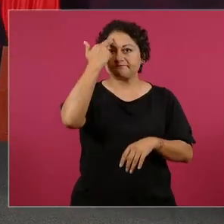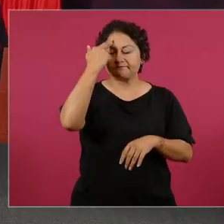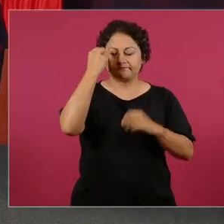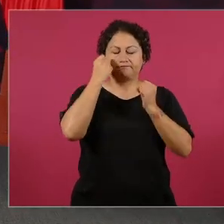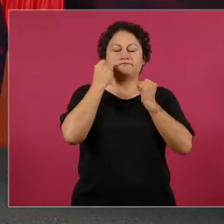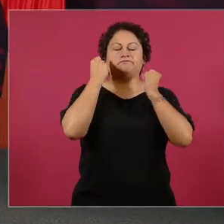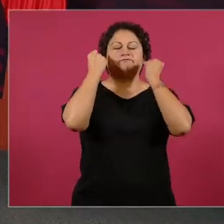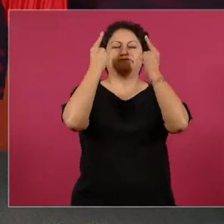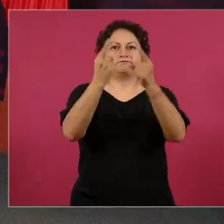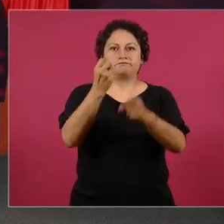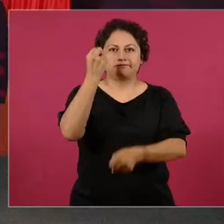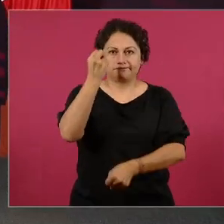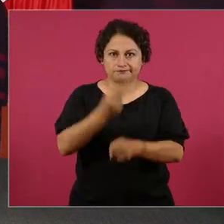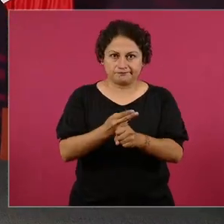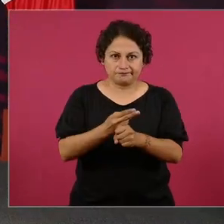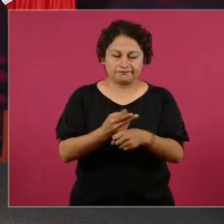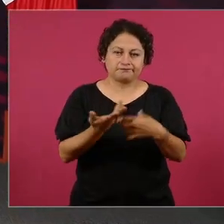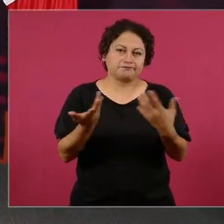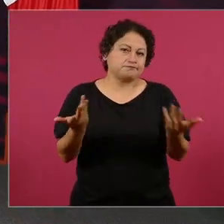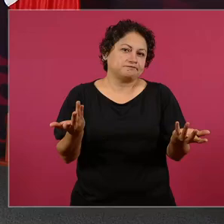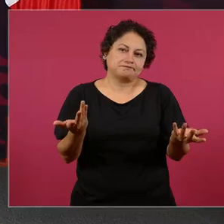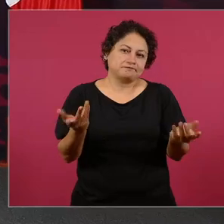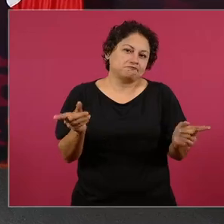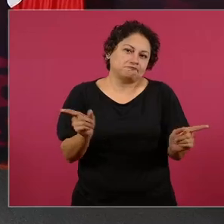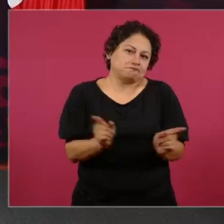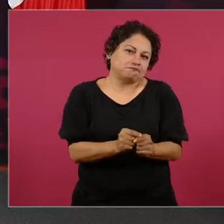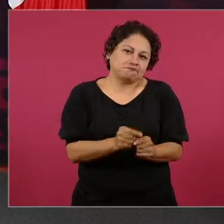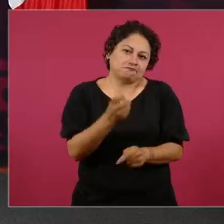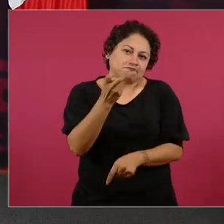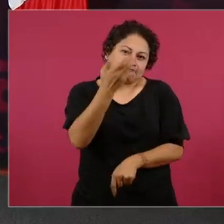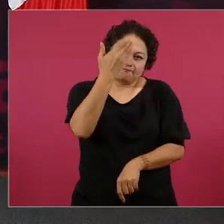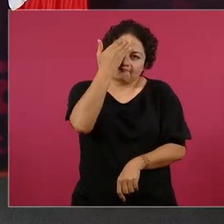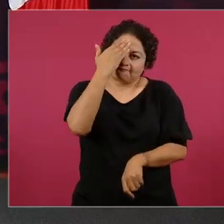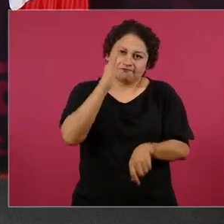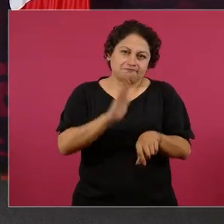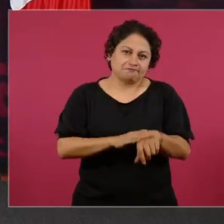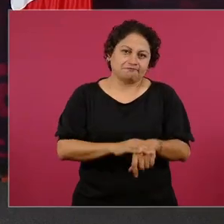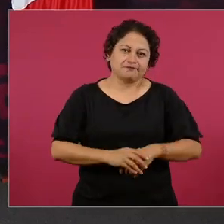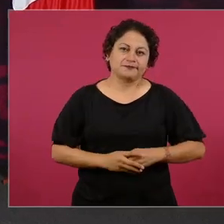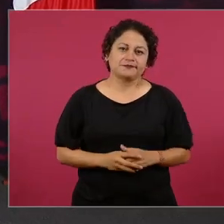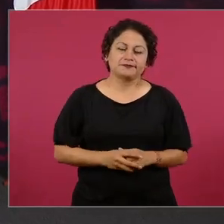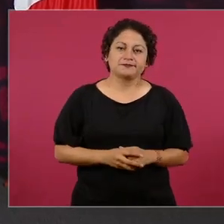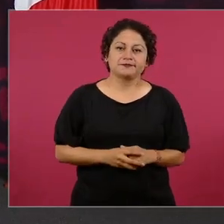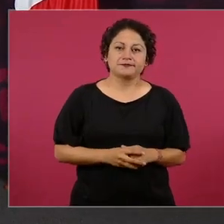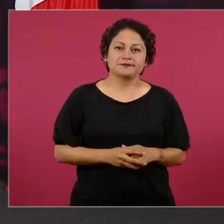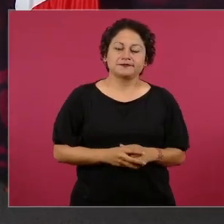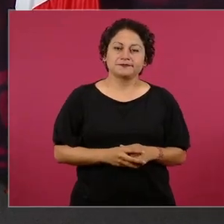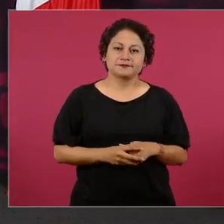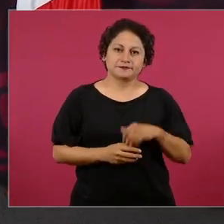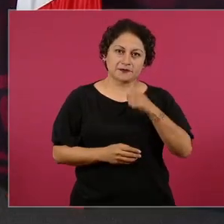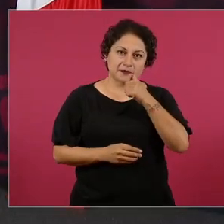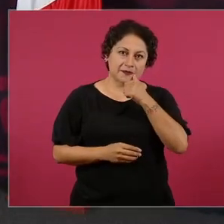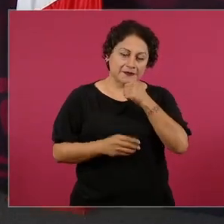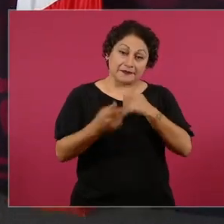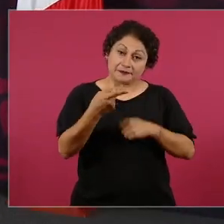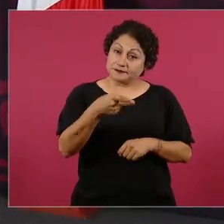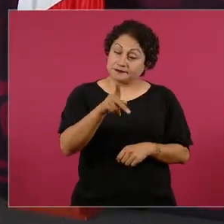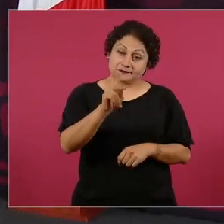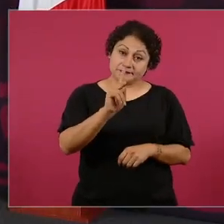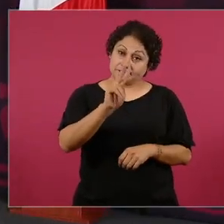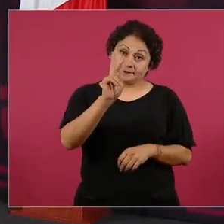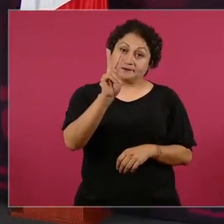ya con eso, pero ha estado muy bien.